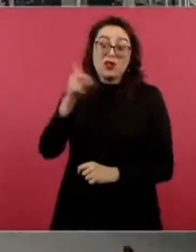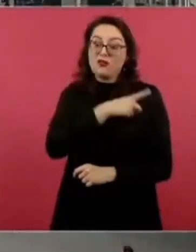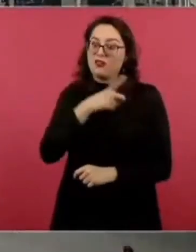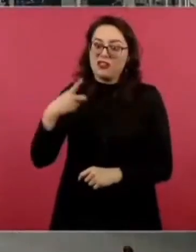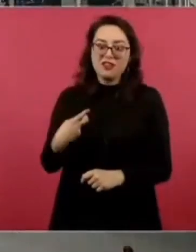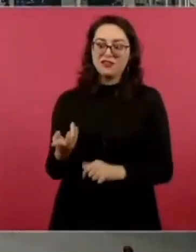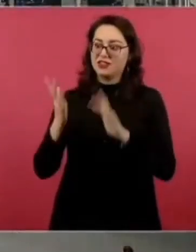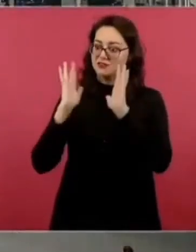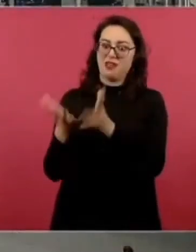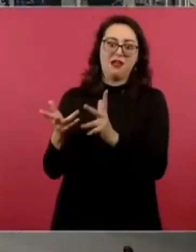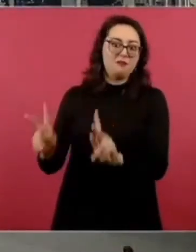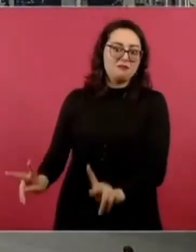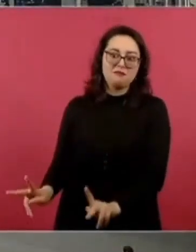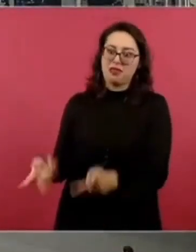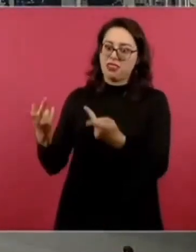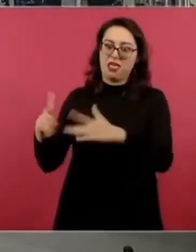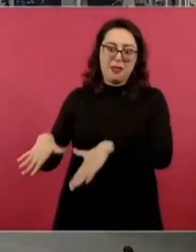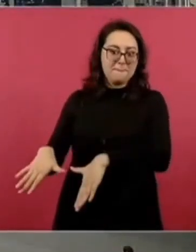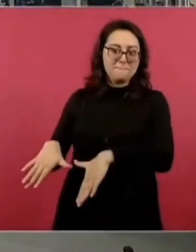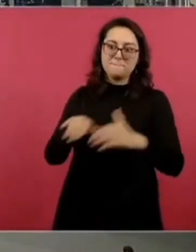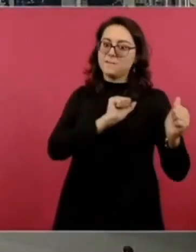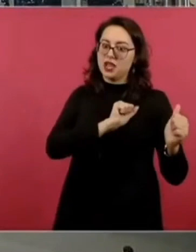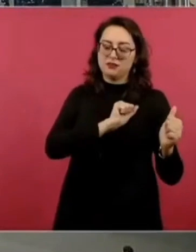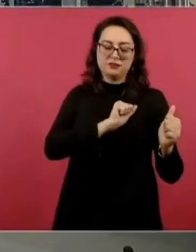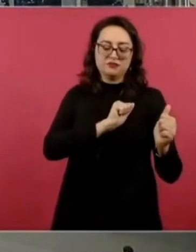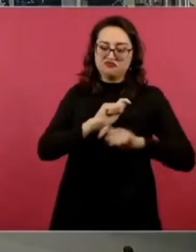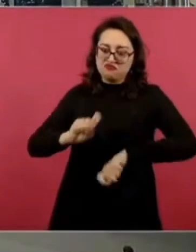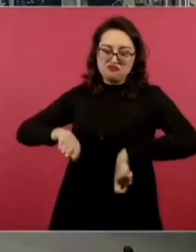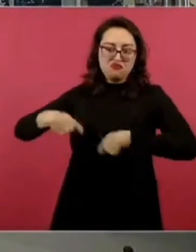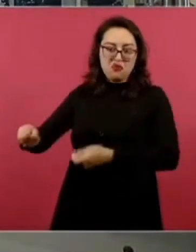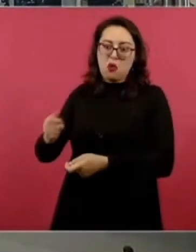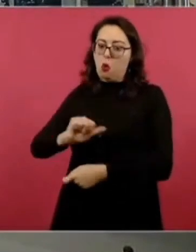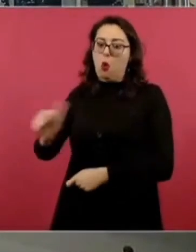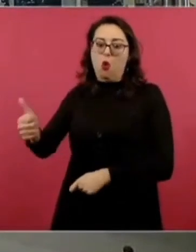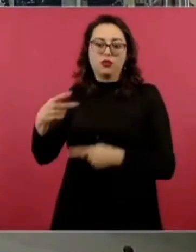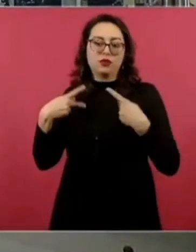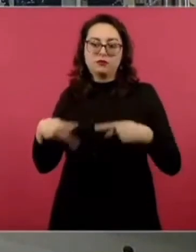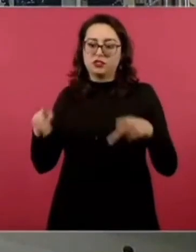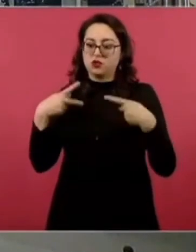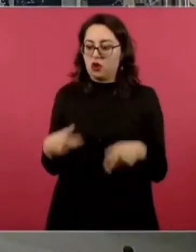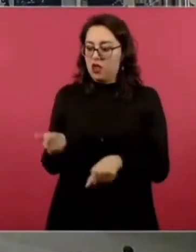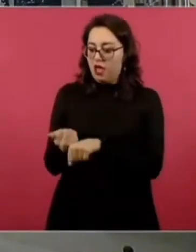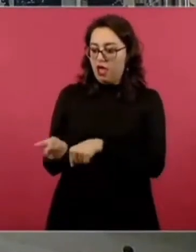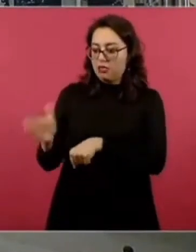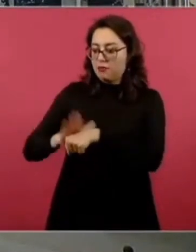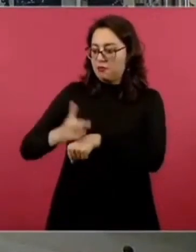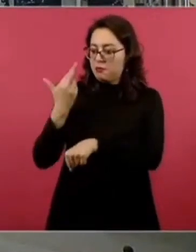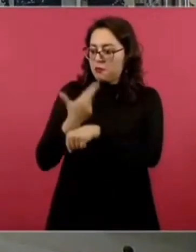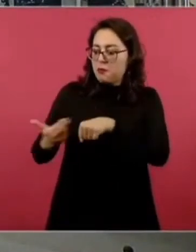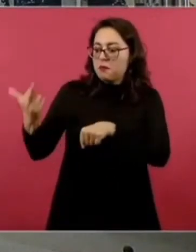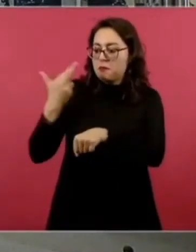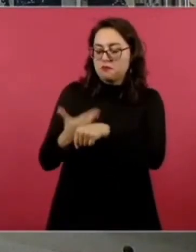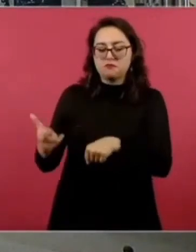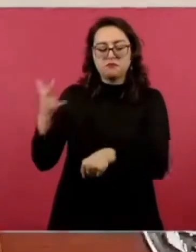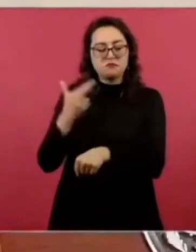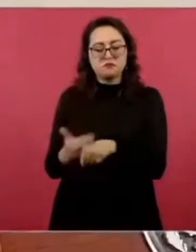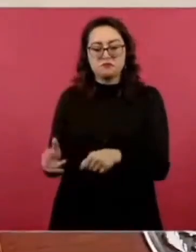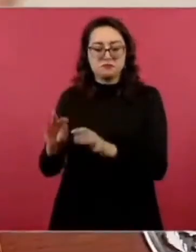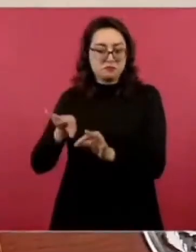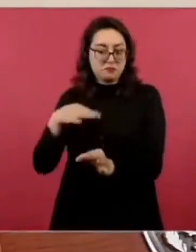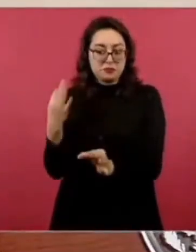arregle la parte administrativa y